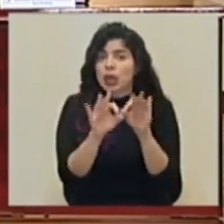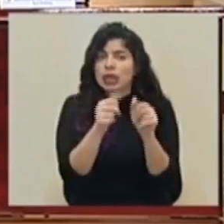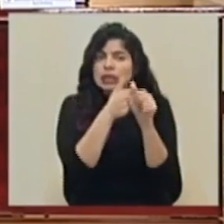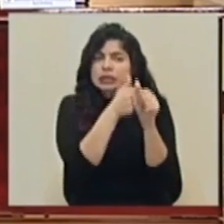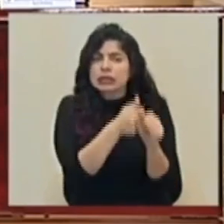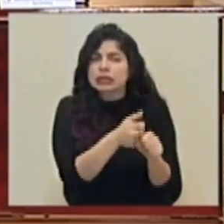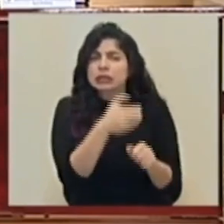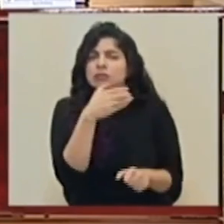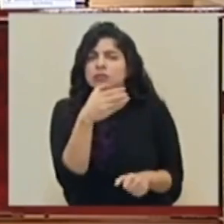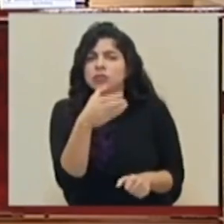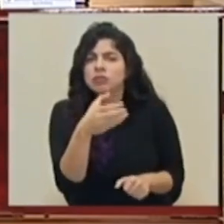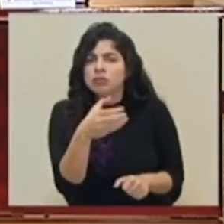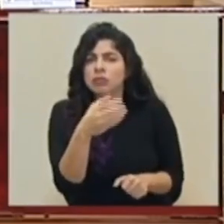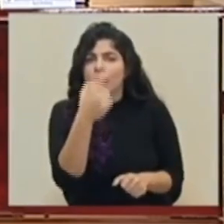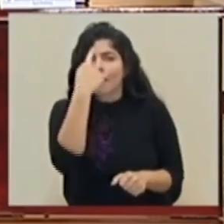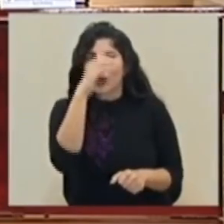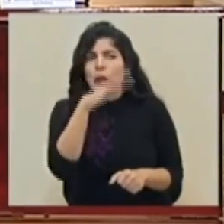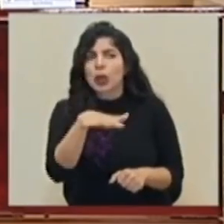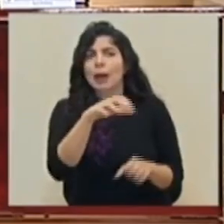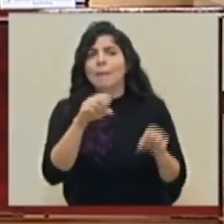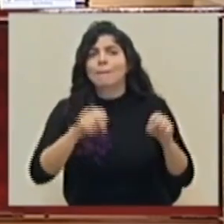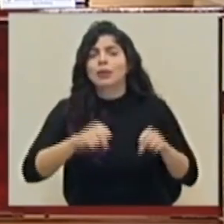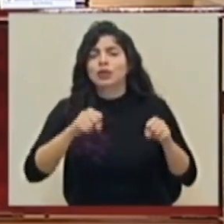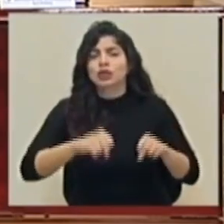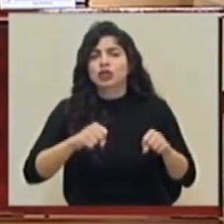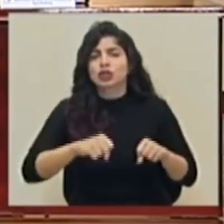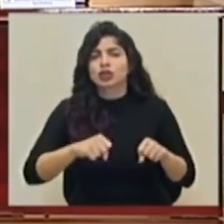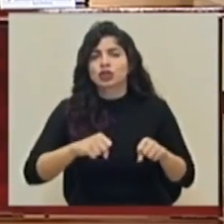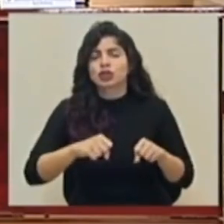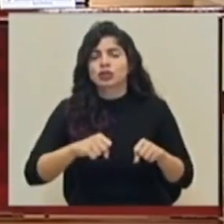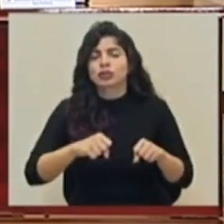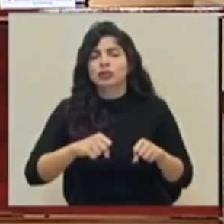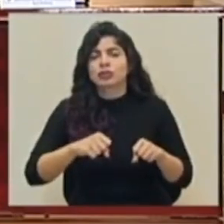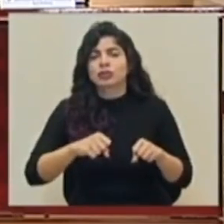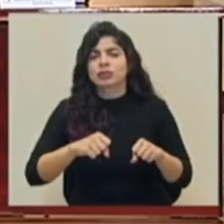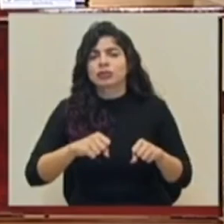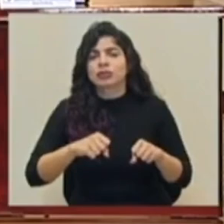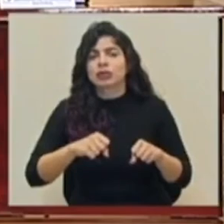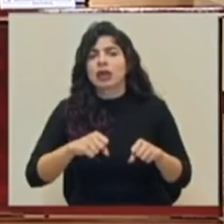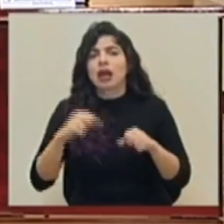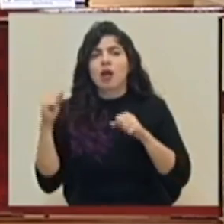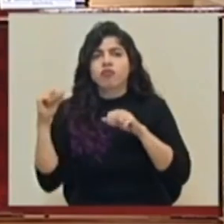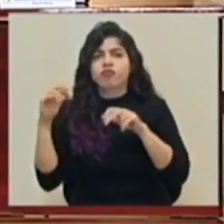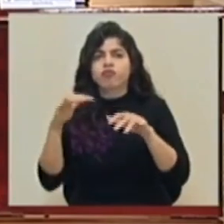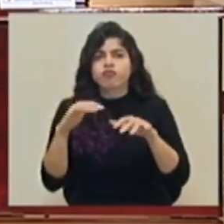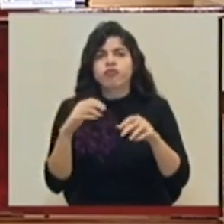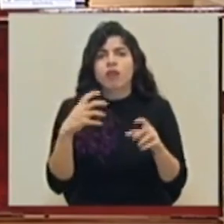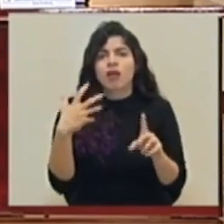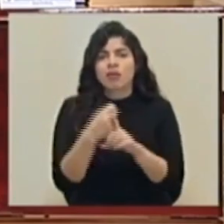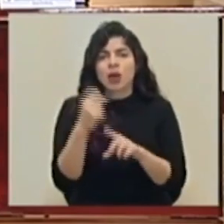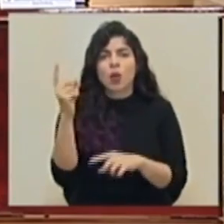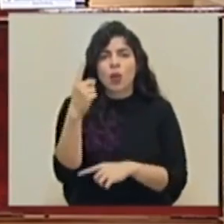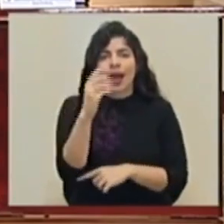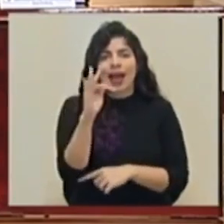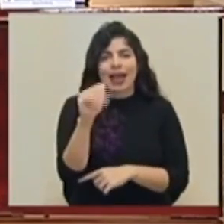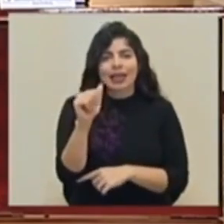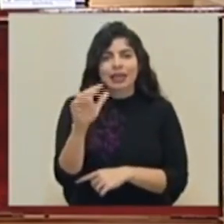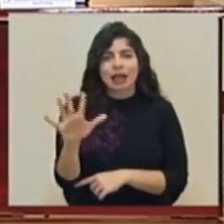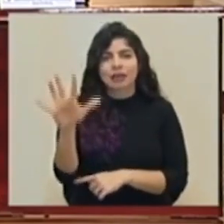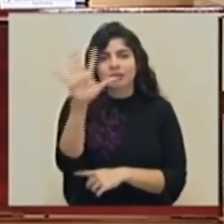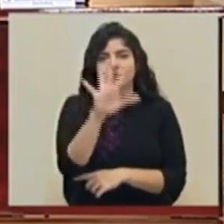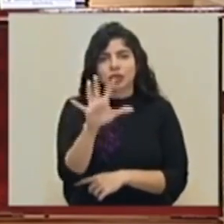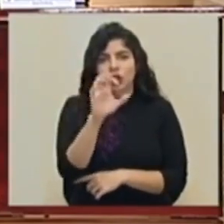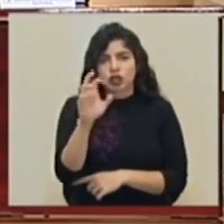recomendaciones ante la posible, ante el avance y la afectación indirecta del huracán ETA sobre el